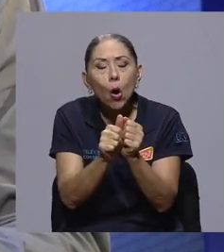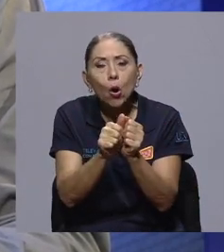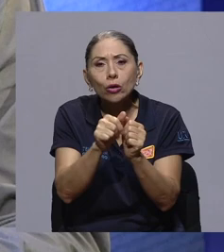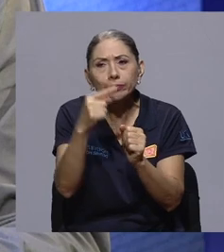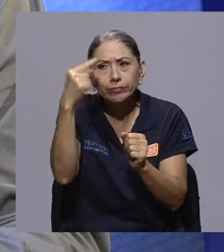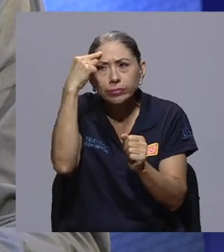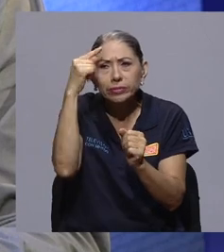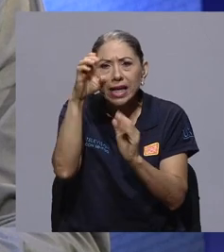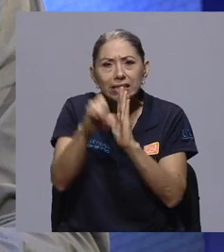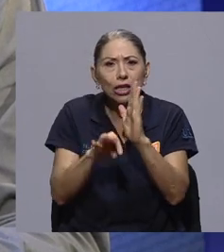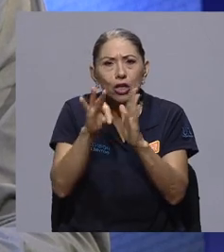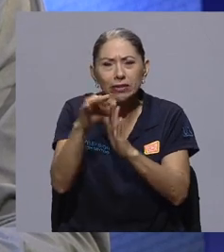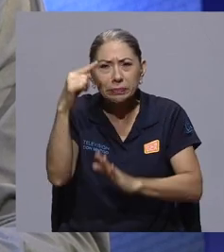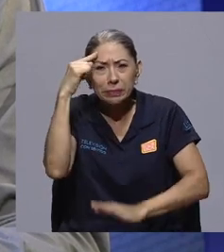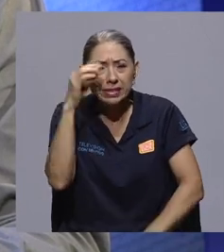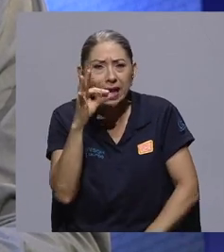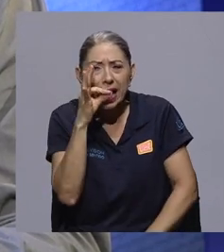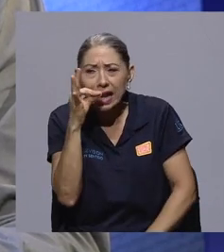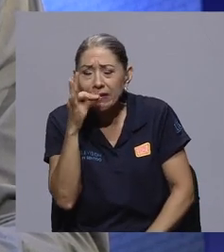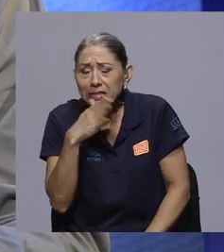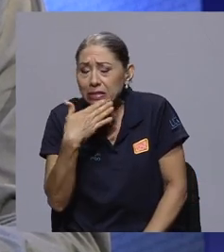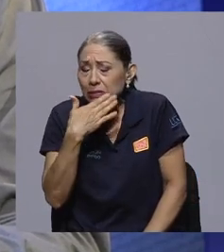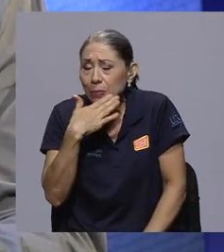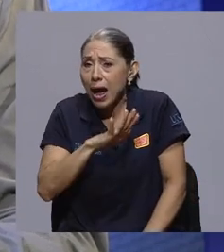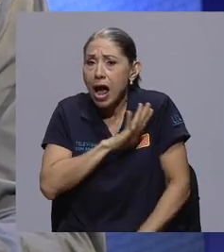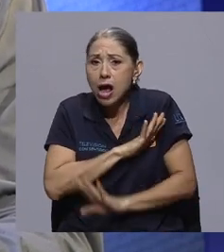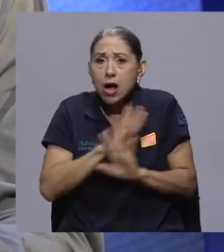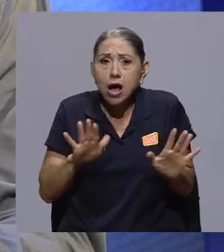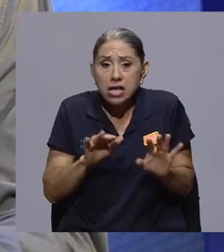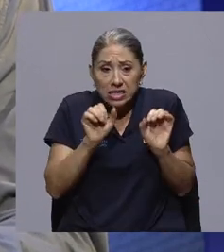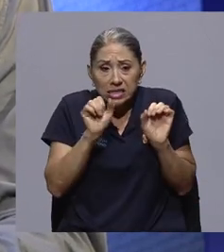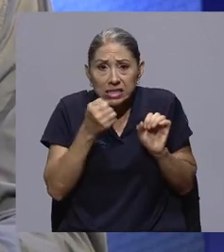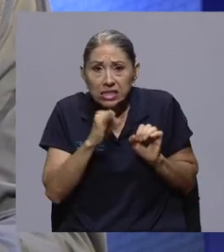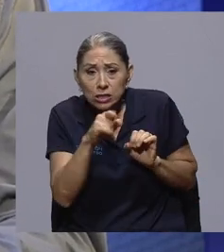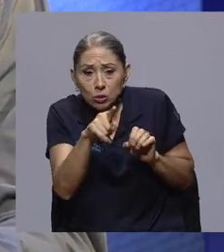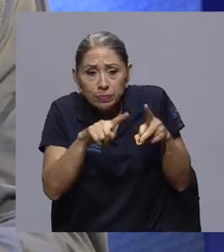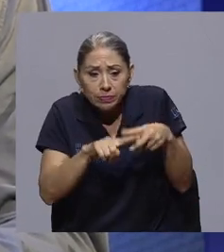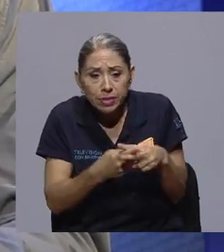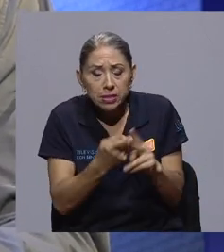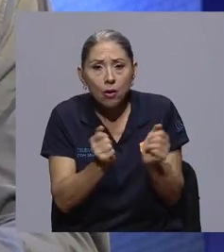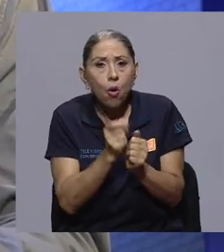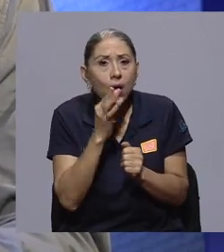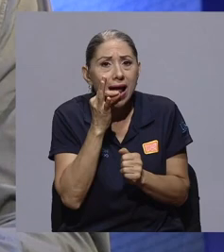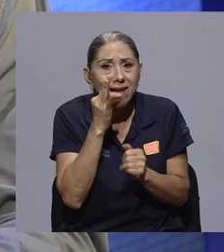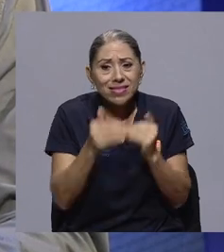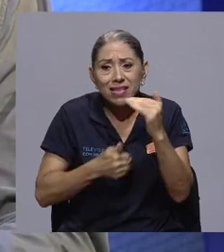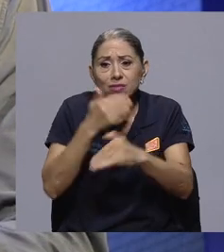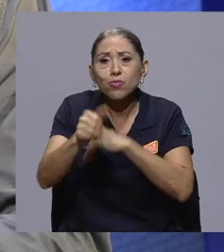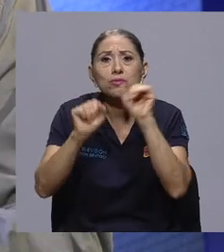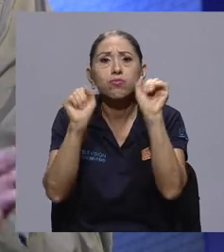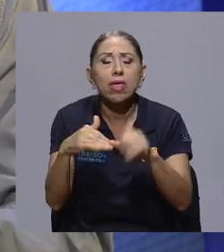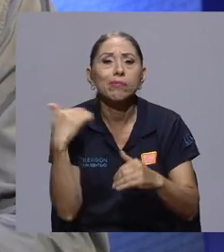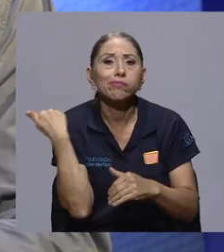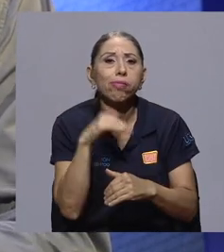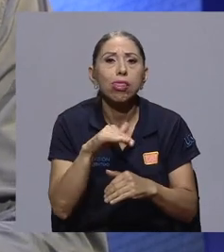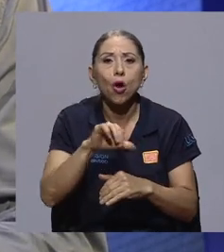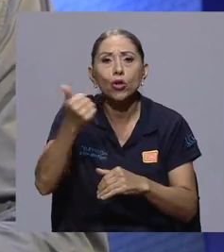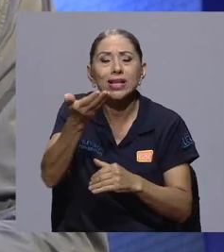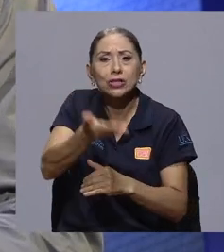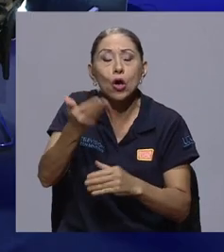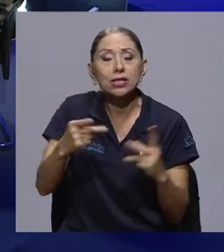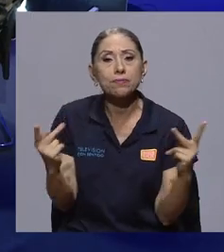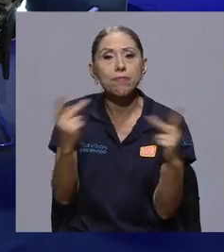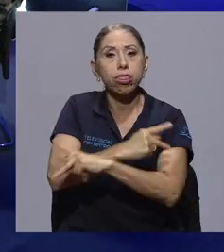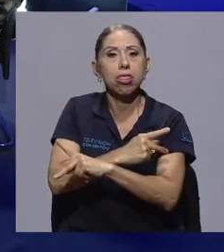estereotipos de que el cannabis es una droga dañina, que es la puerta para otras sustancias, y no logran diferenciar unos y otros.